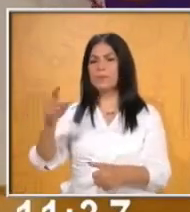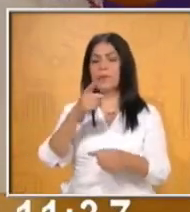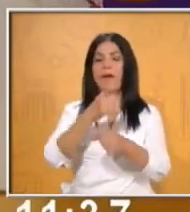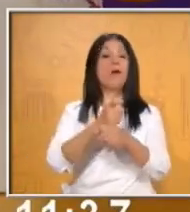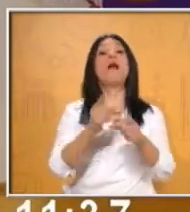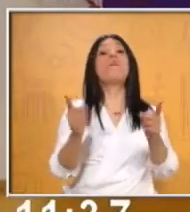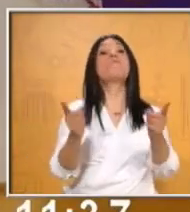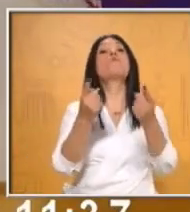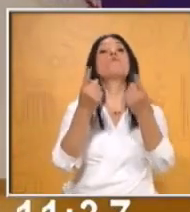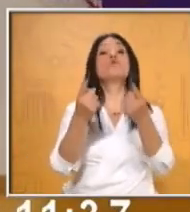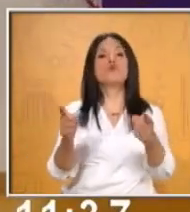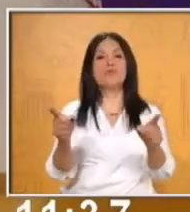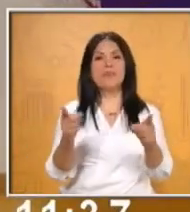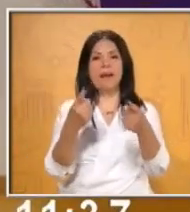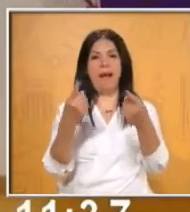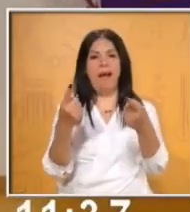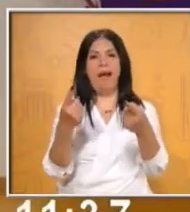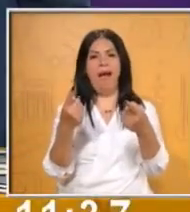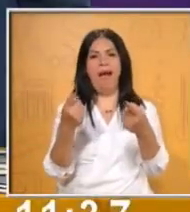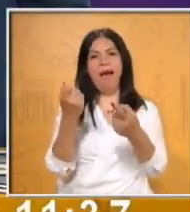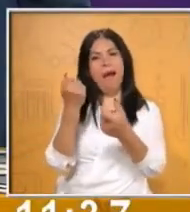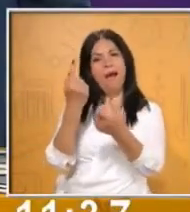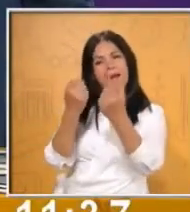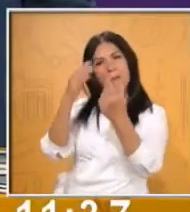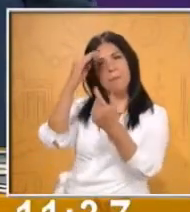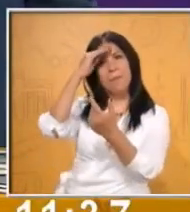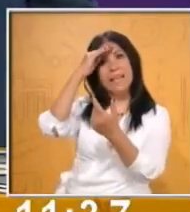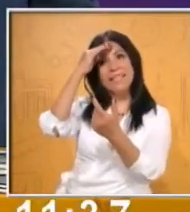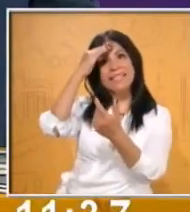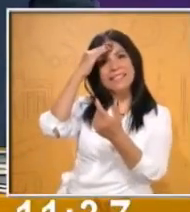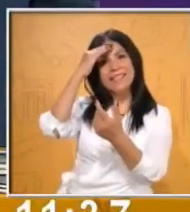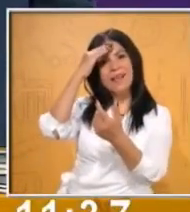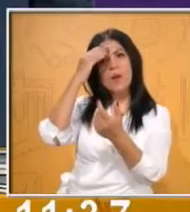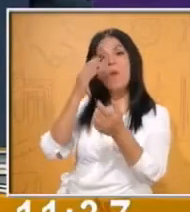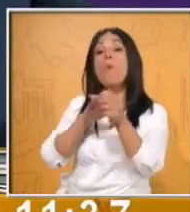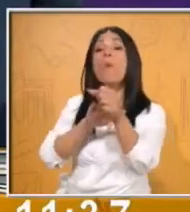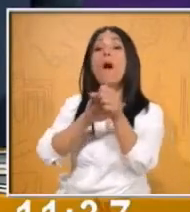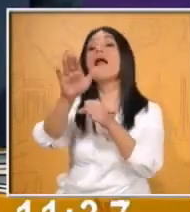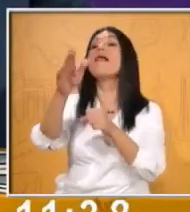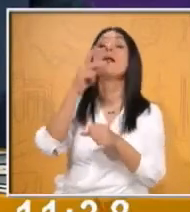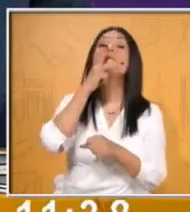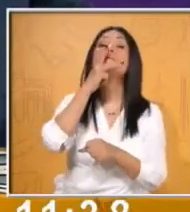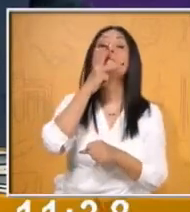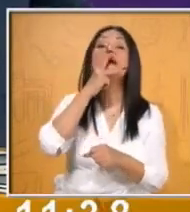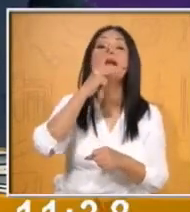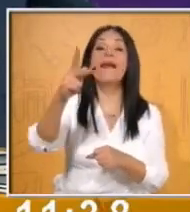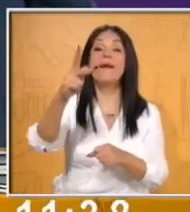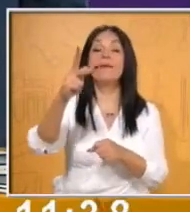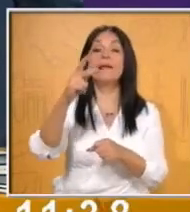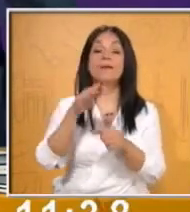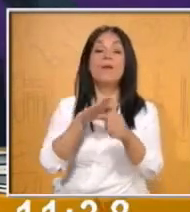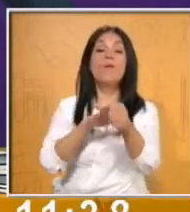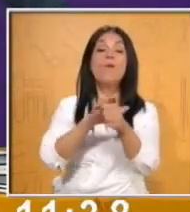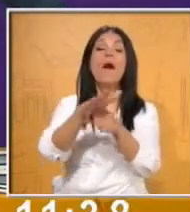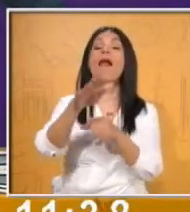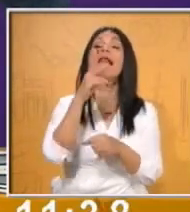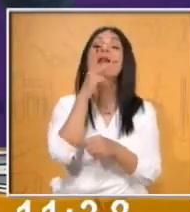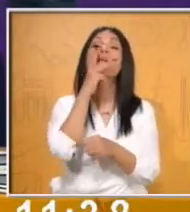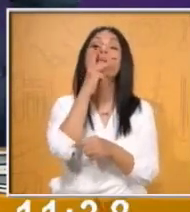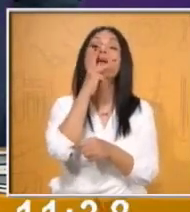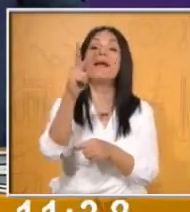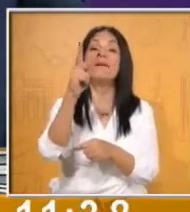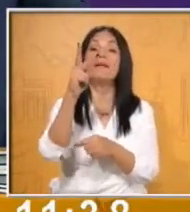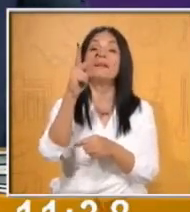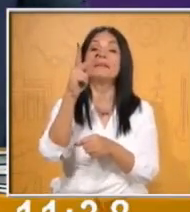Y ahora sí, vamos a jugar. Y ya lo vamos a hacer con tiempo. El primero que termine tiene que decir basta.